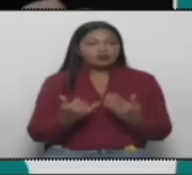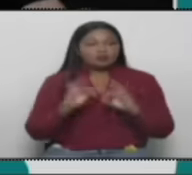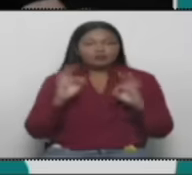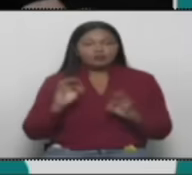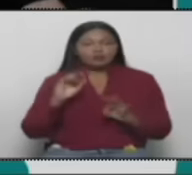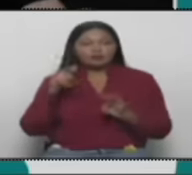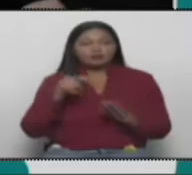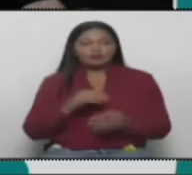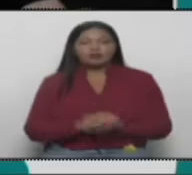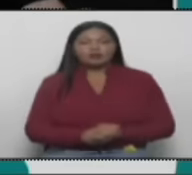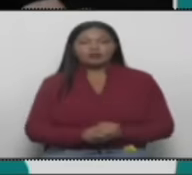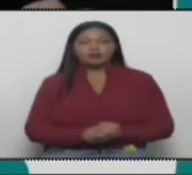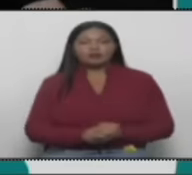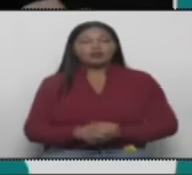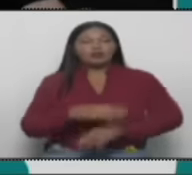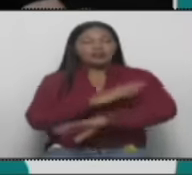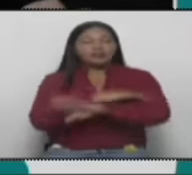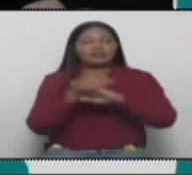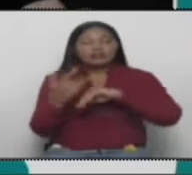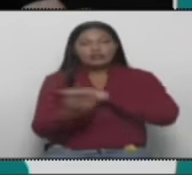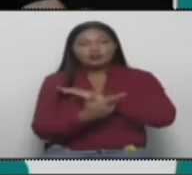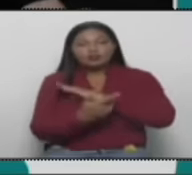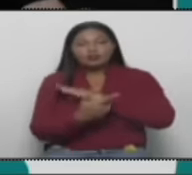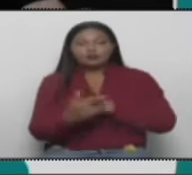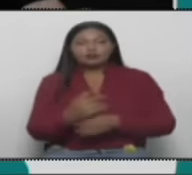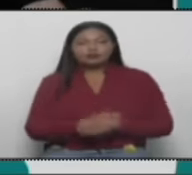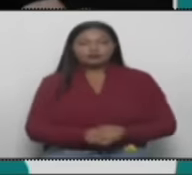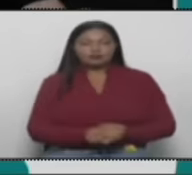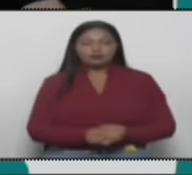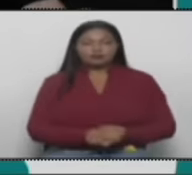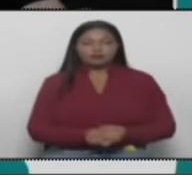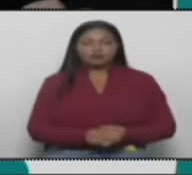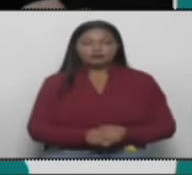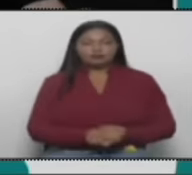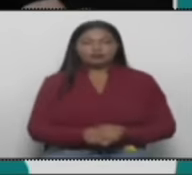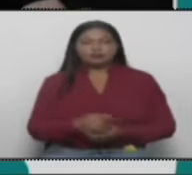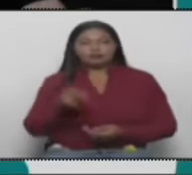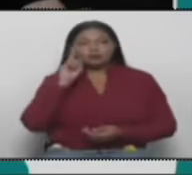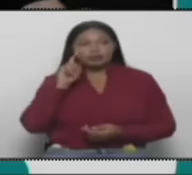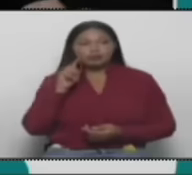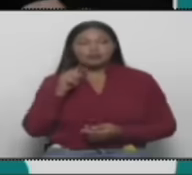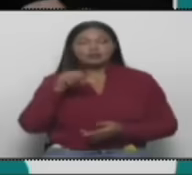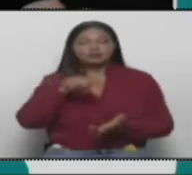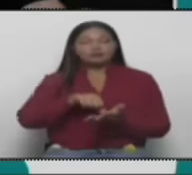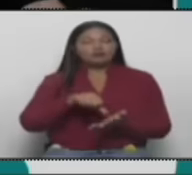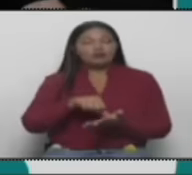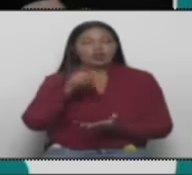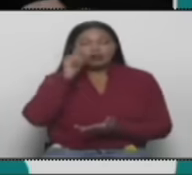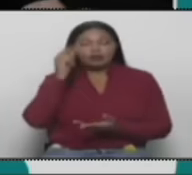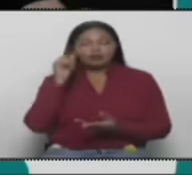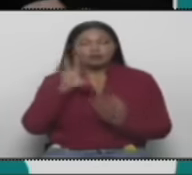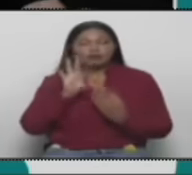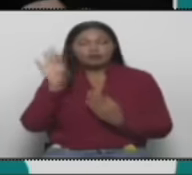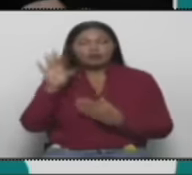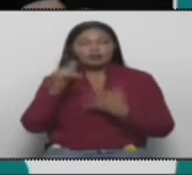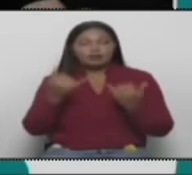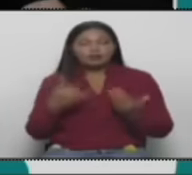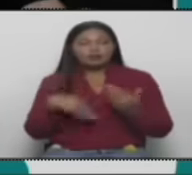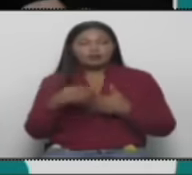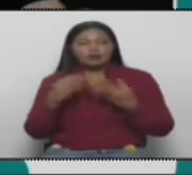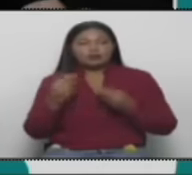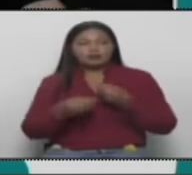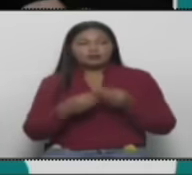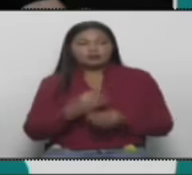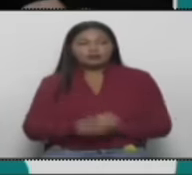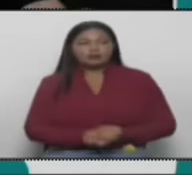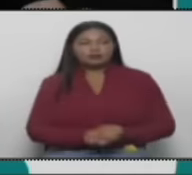carácter tecnológico. Es de advertir a las ciudadanas y ciudadanos de todo el país que oyen este